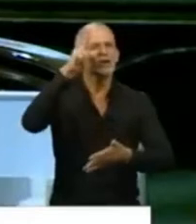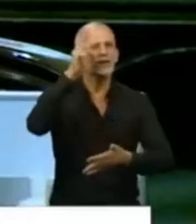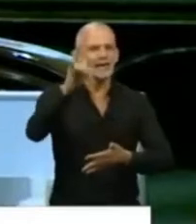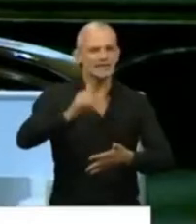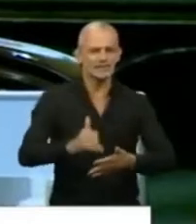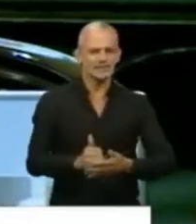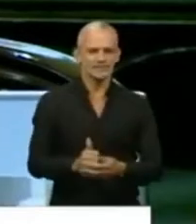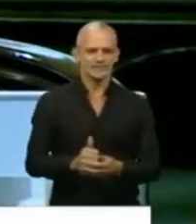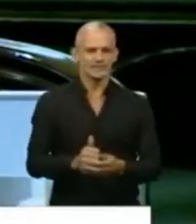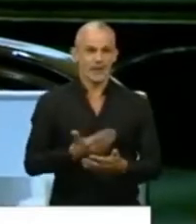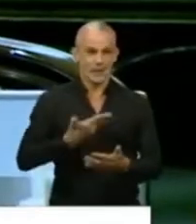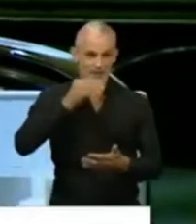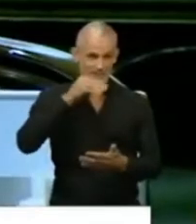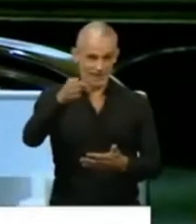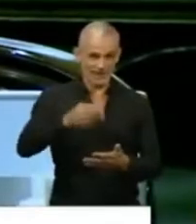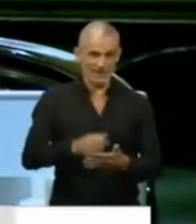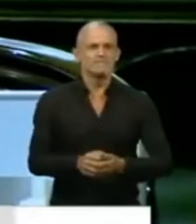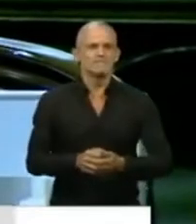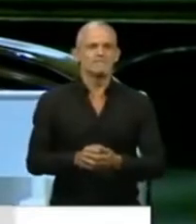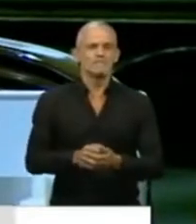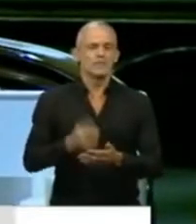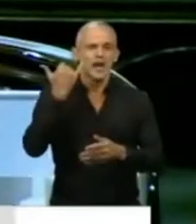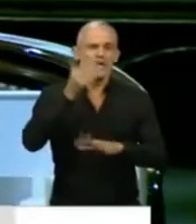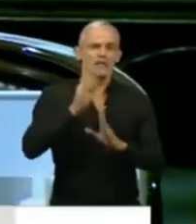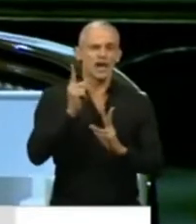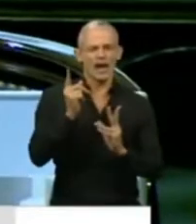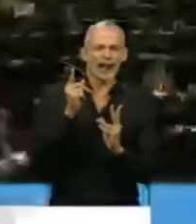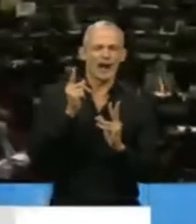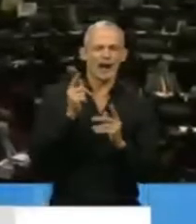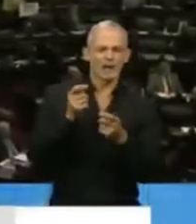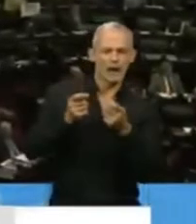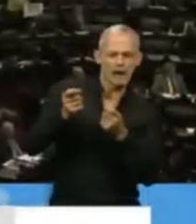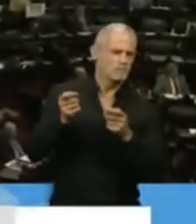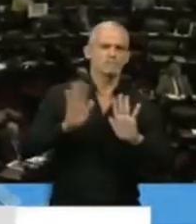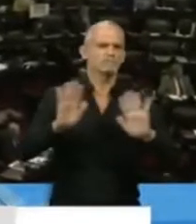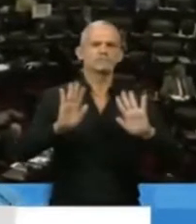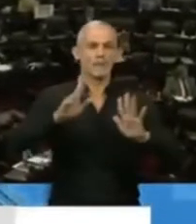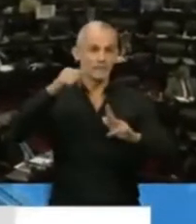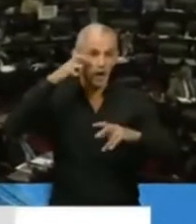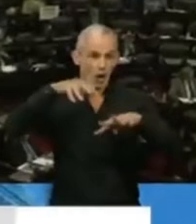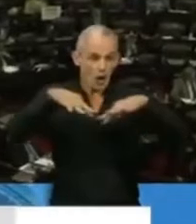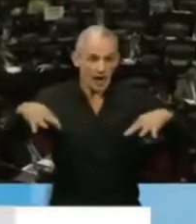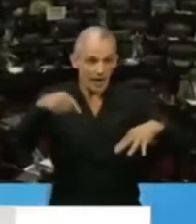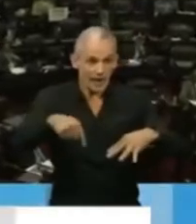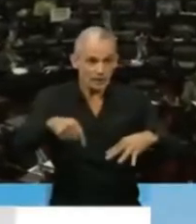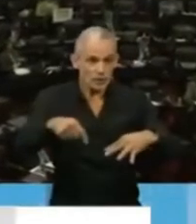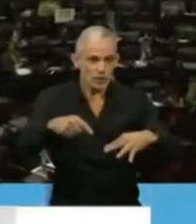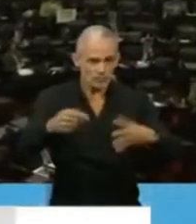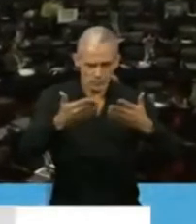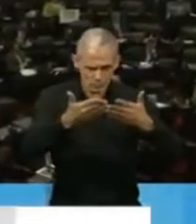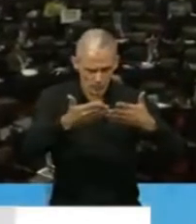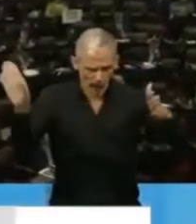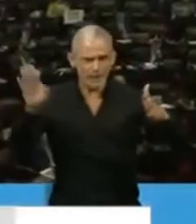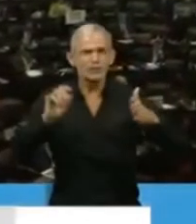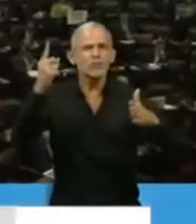Señor Presidente, se acabaron las especulaciones. Este Congreso está abierto desde el